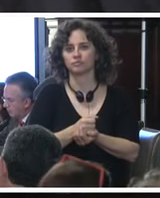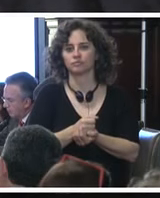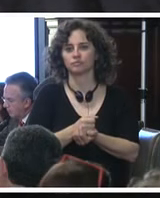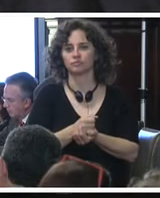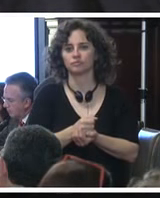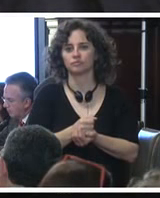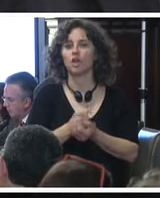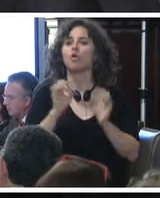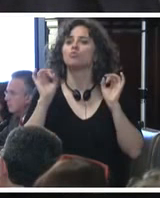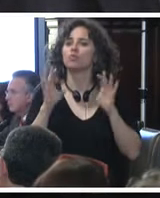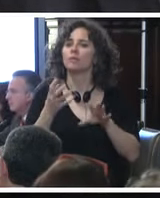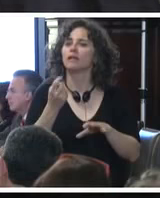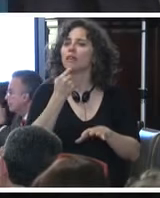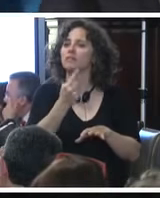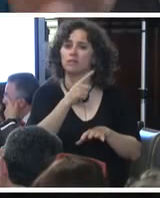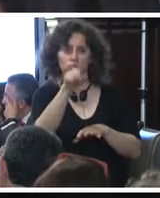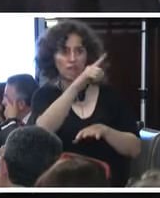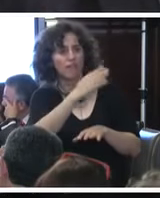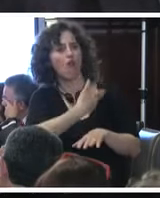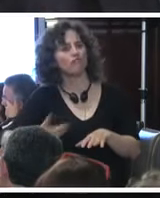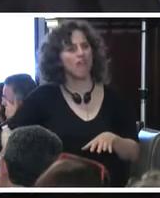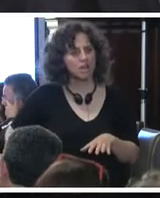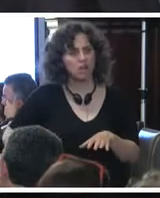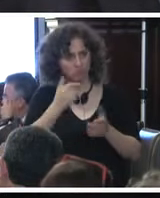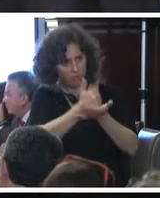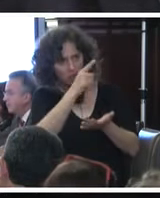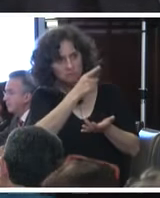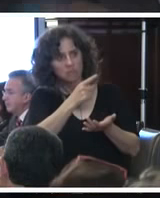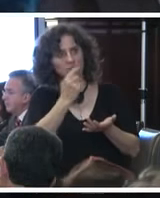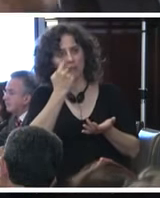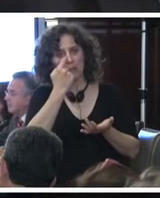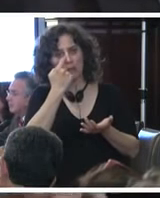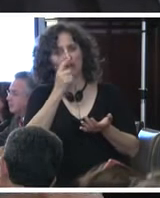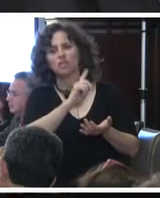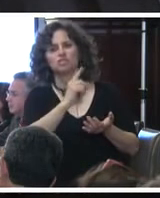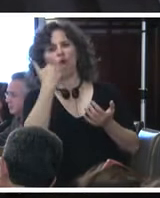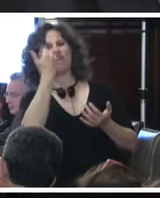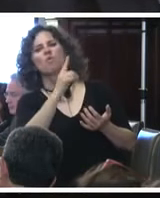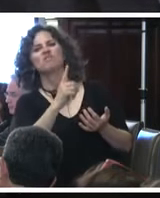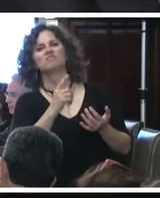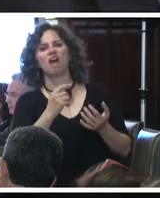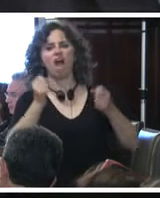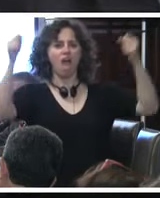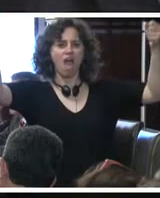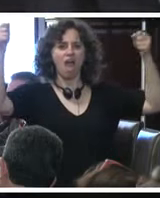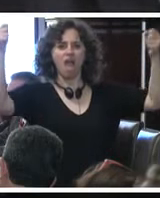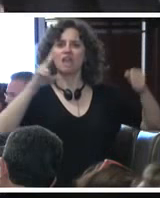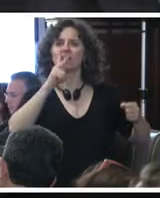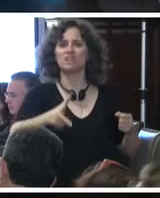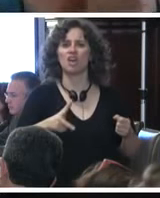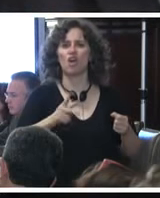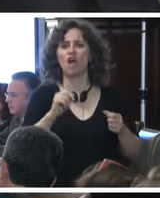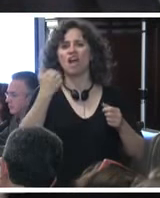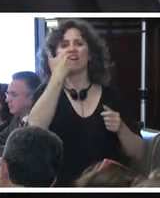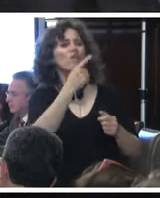Solo les digo a los gobernantes que están aquí presentes que no me avergüenza cargar la pancarta de mi hijo. Vergüenza